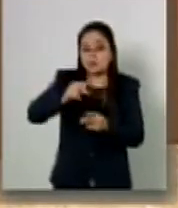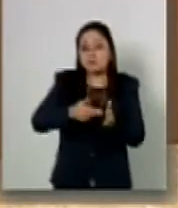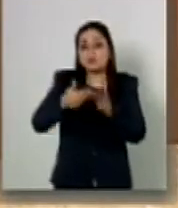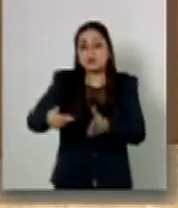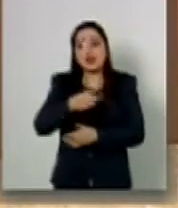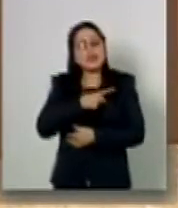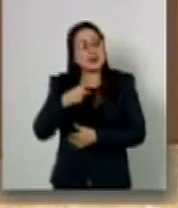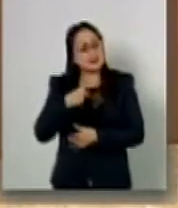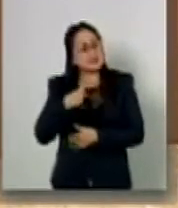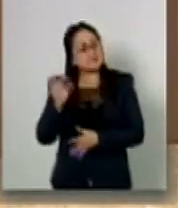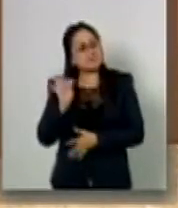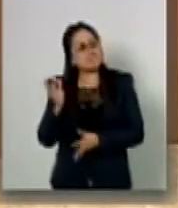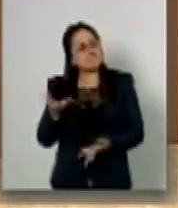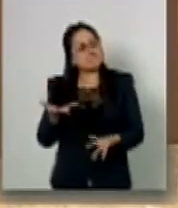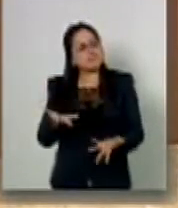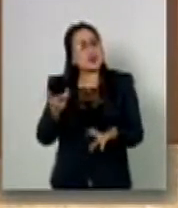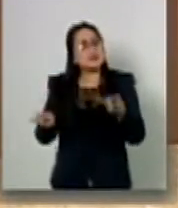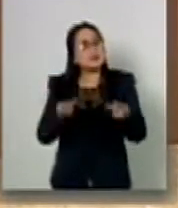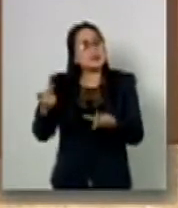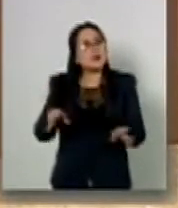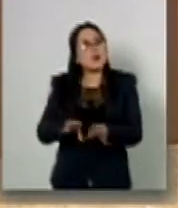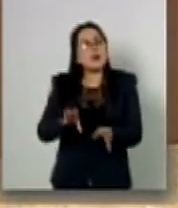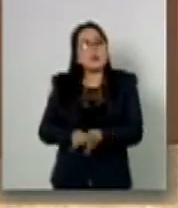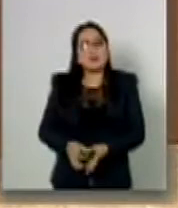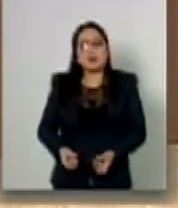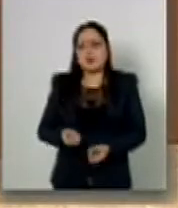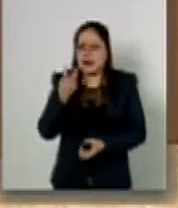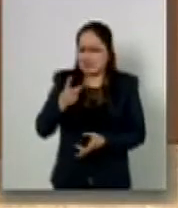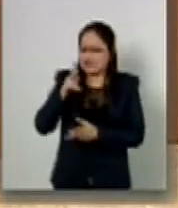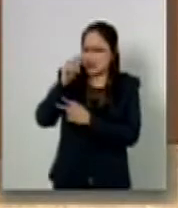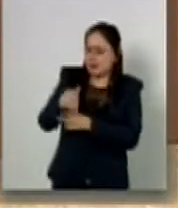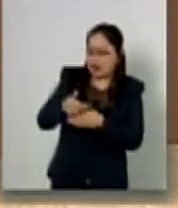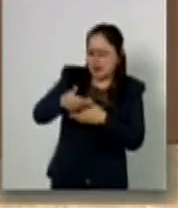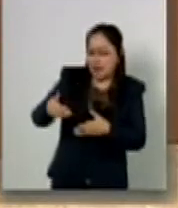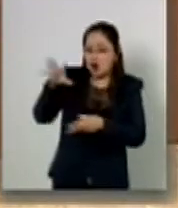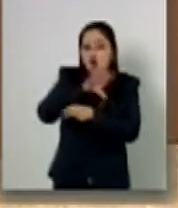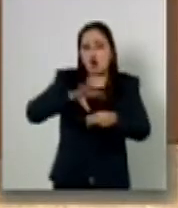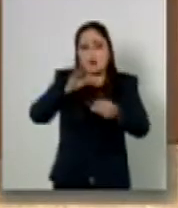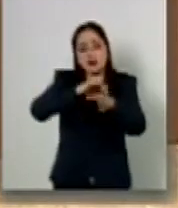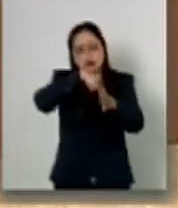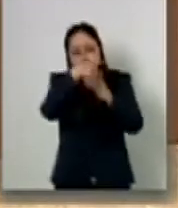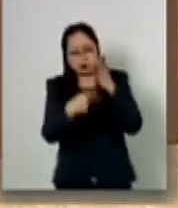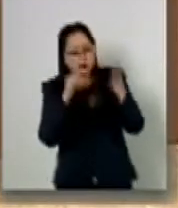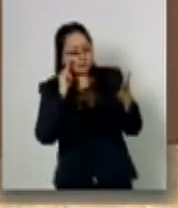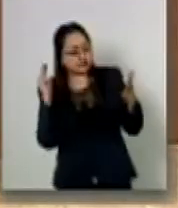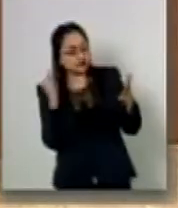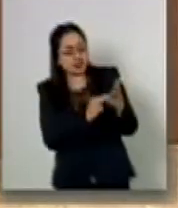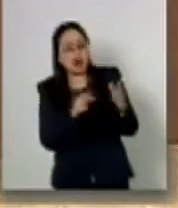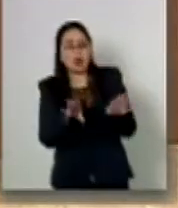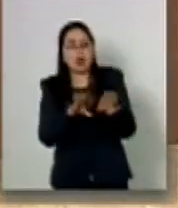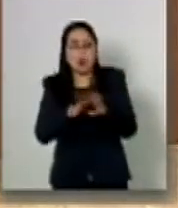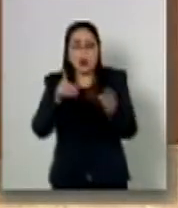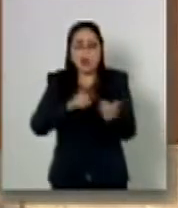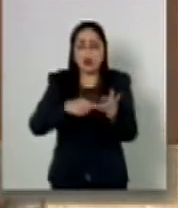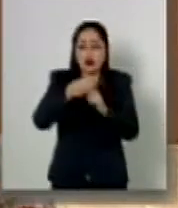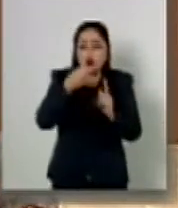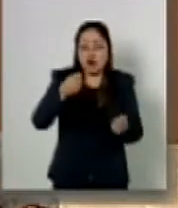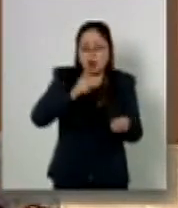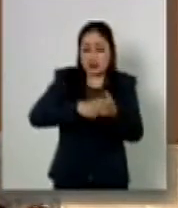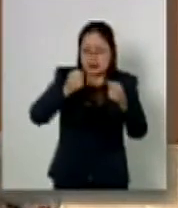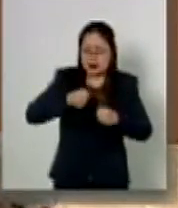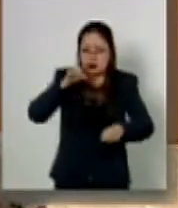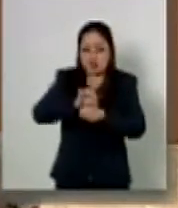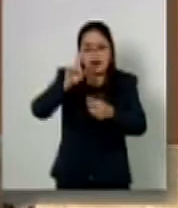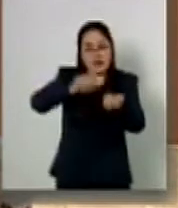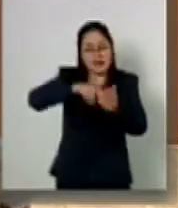de cuestionar y revisar dicha estrategia en forma integral para mantener el orden público y la seguridad en el país.